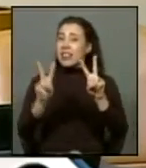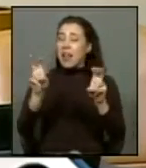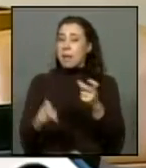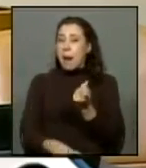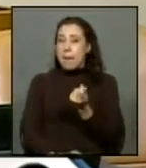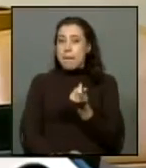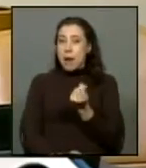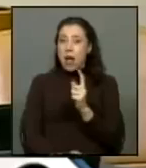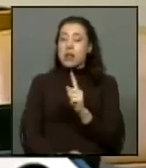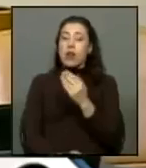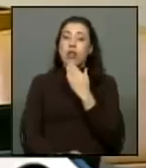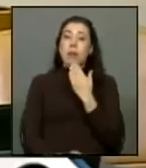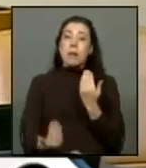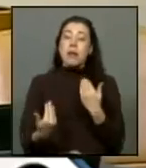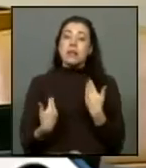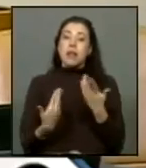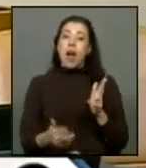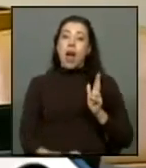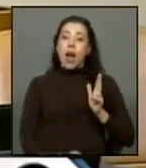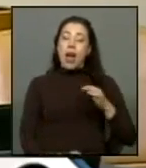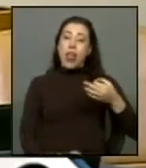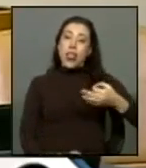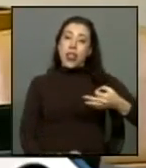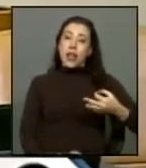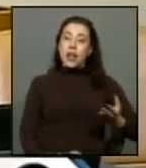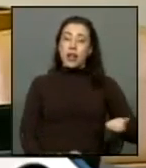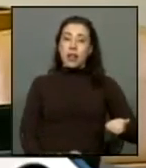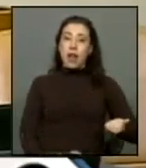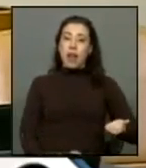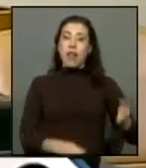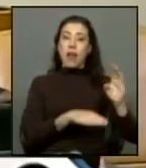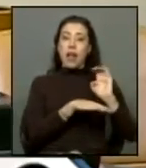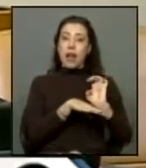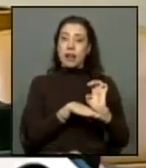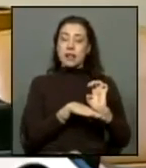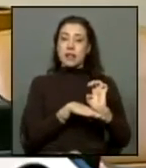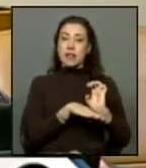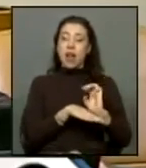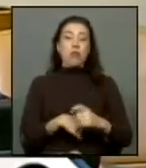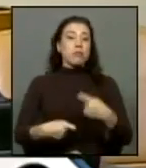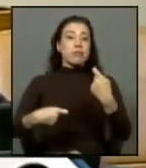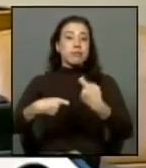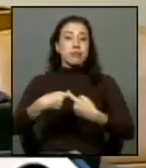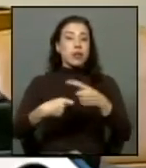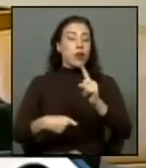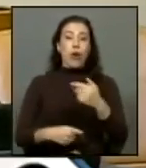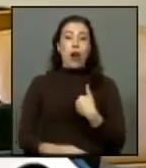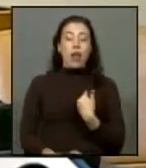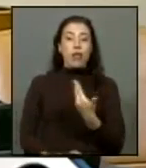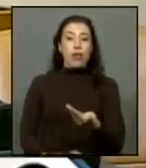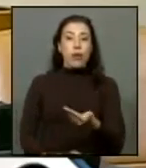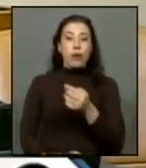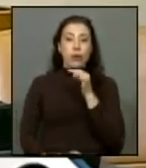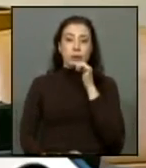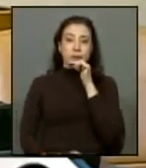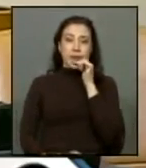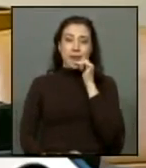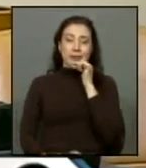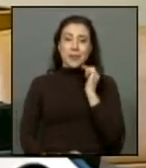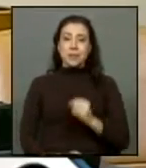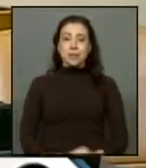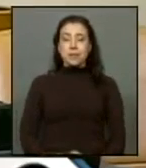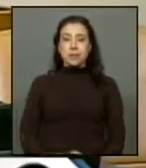sino en dignidad una dignidad que el Estado le ha negado a aquellos